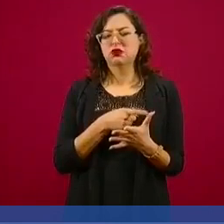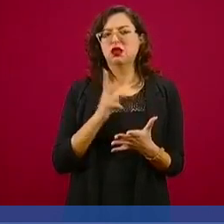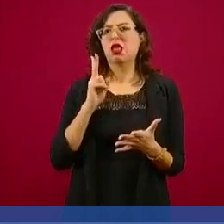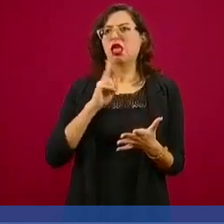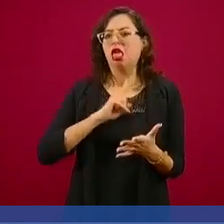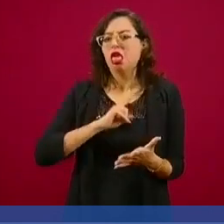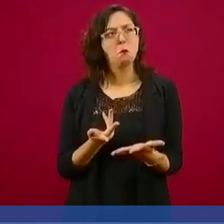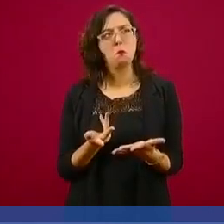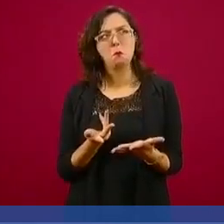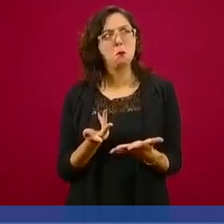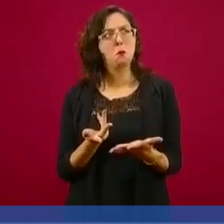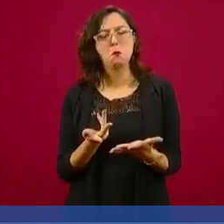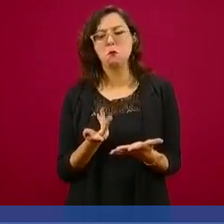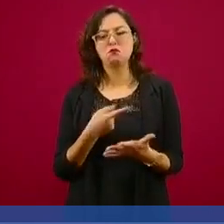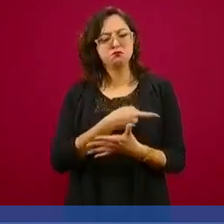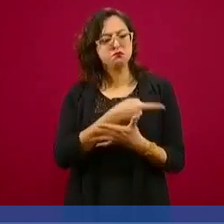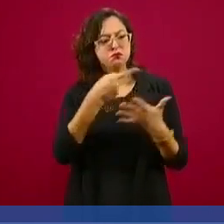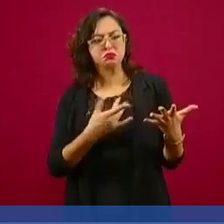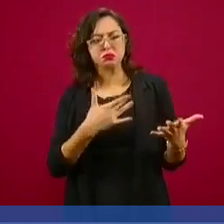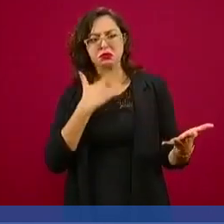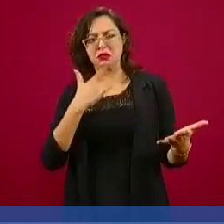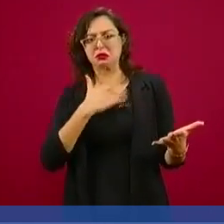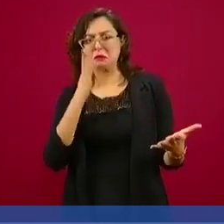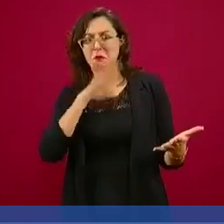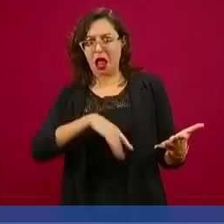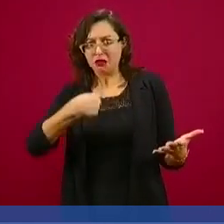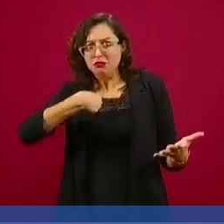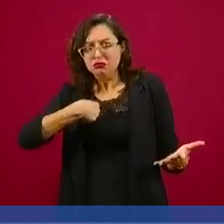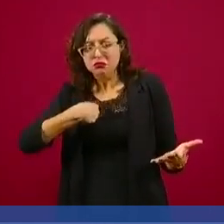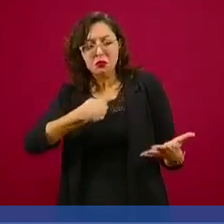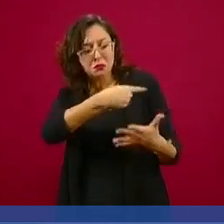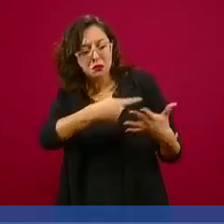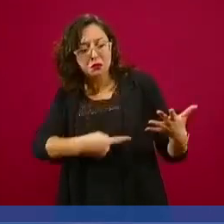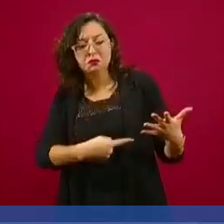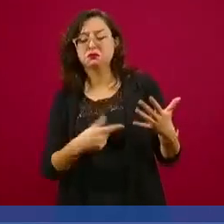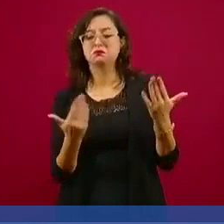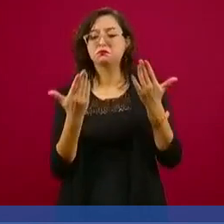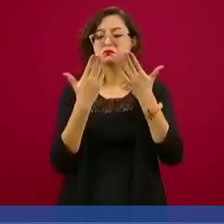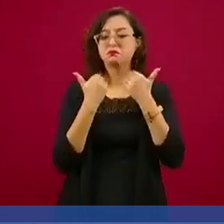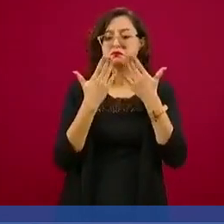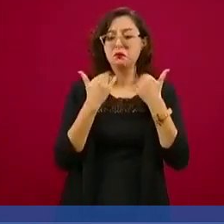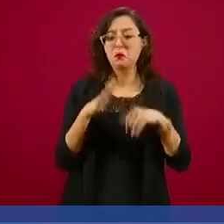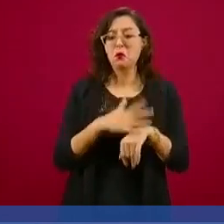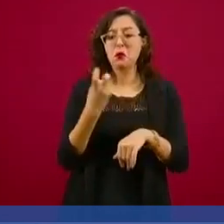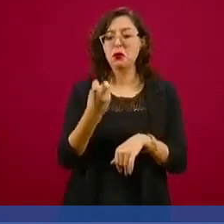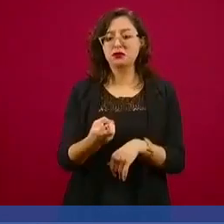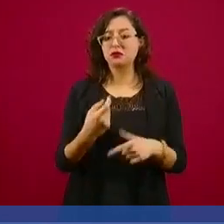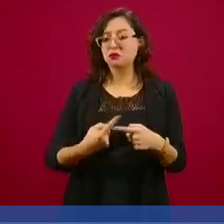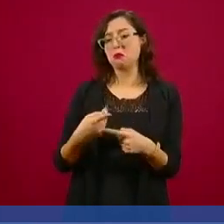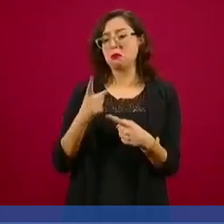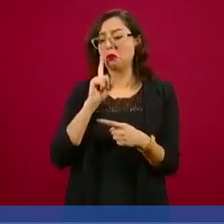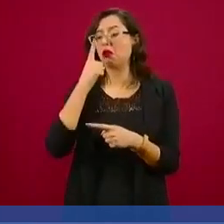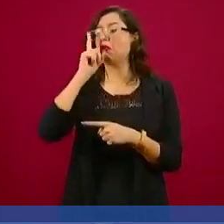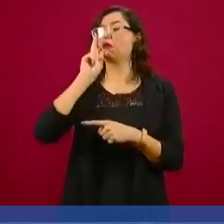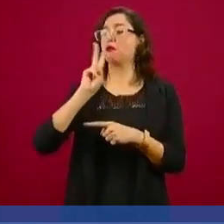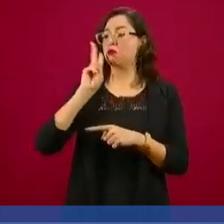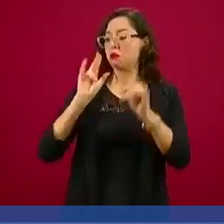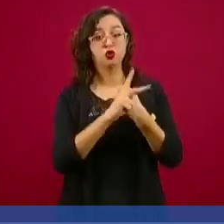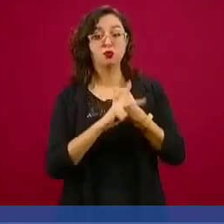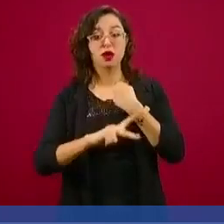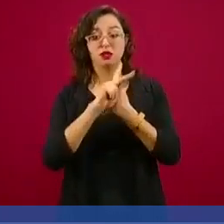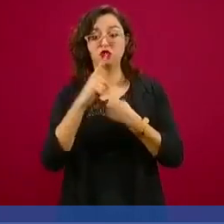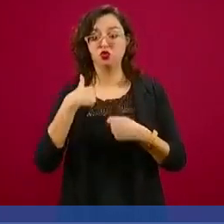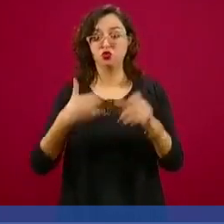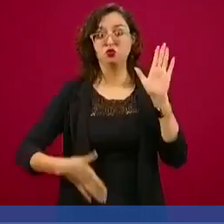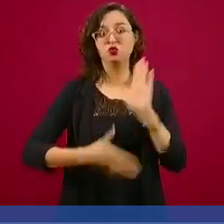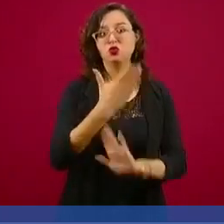respiración, que son los síntomas. Entonces, por eso no me he hecho la prueba, pero ahora que voy a salir